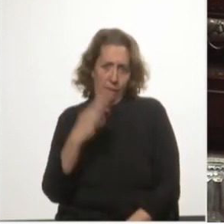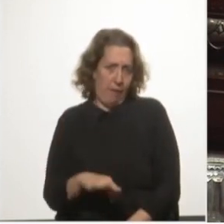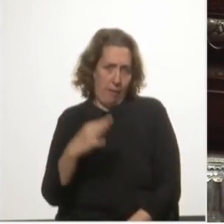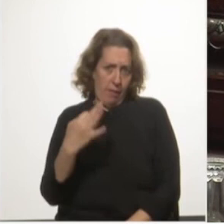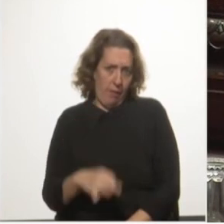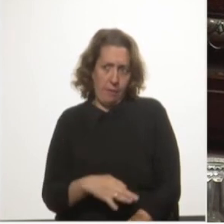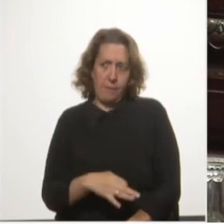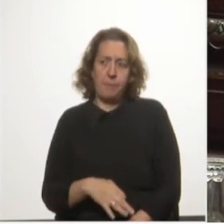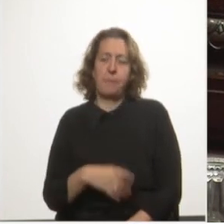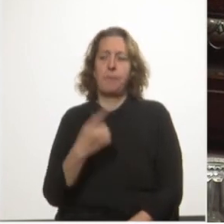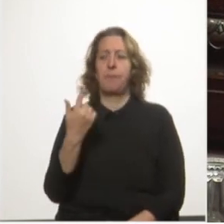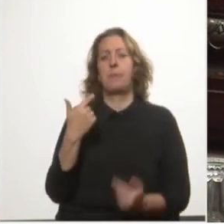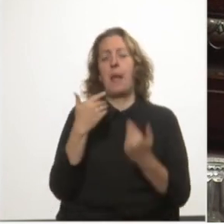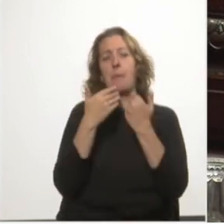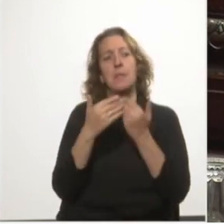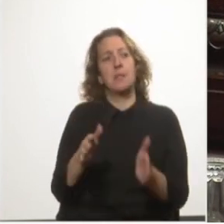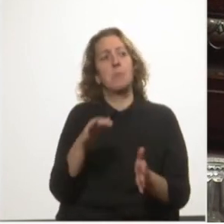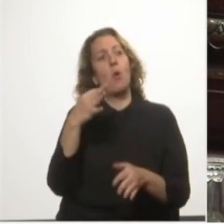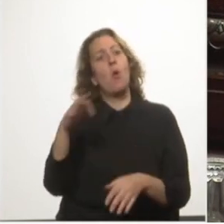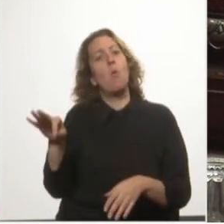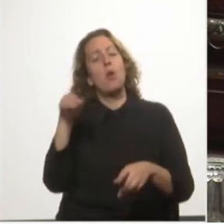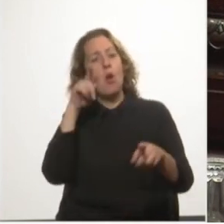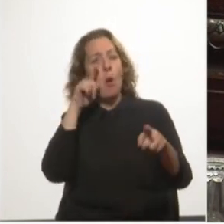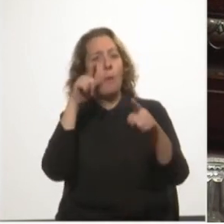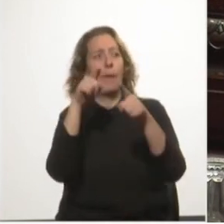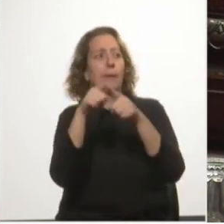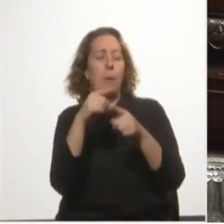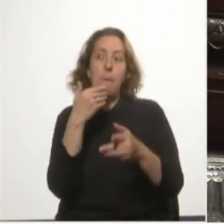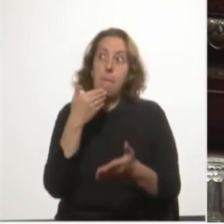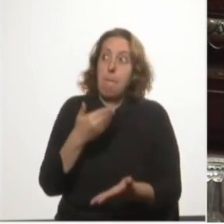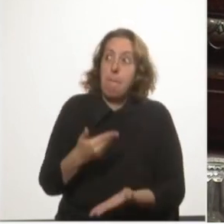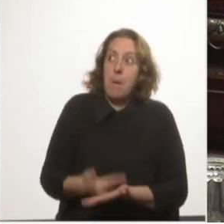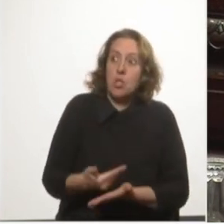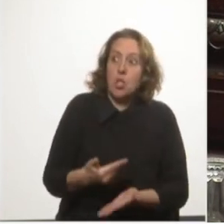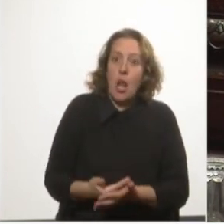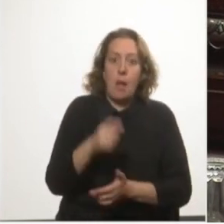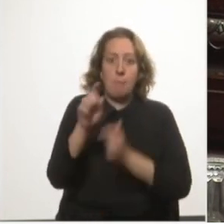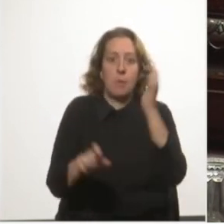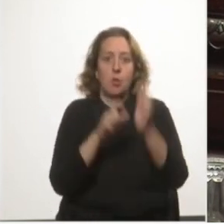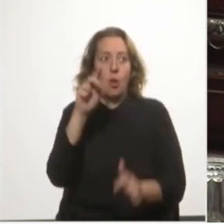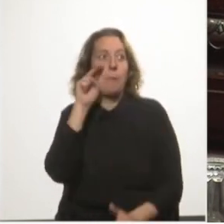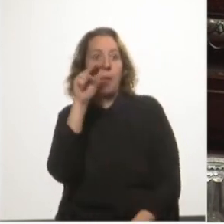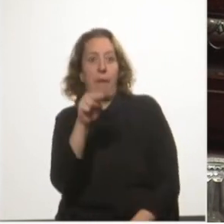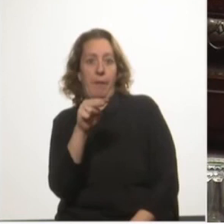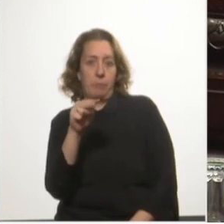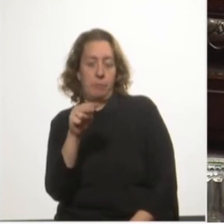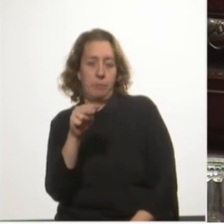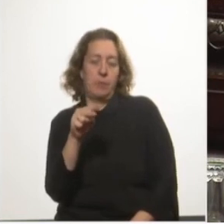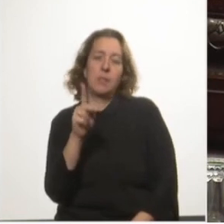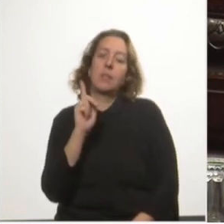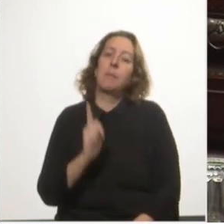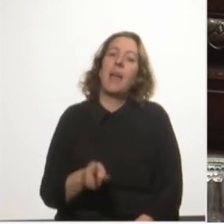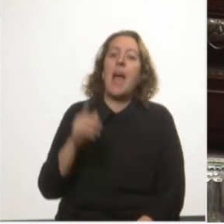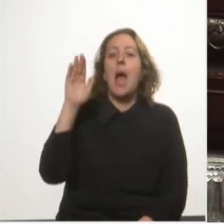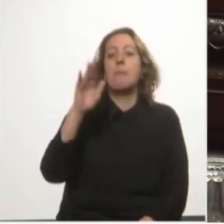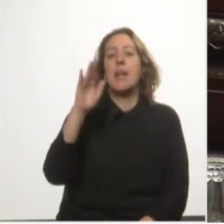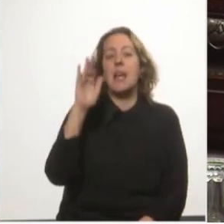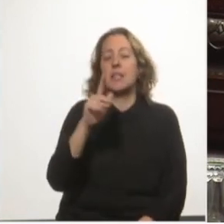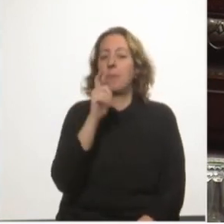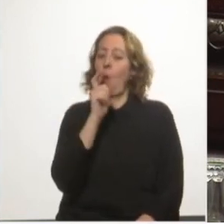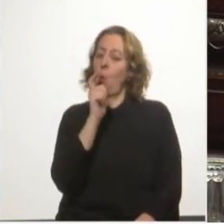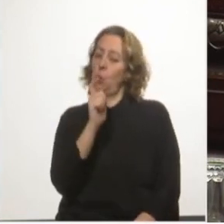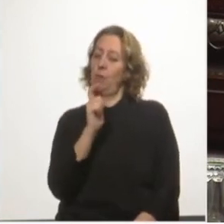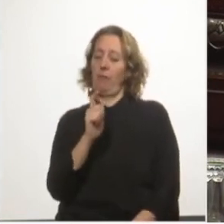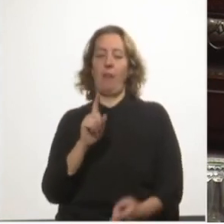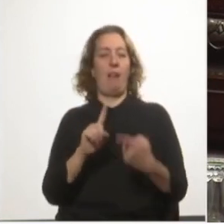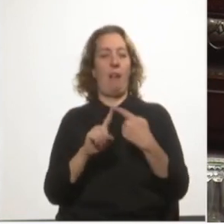un principio pareció tener como único objetivo impresionar a la audiencia y operar como una amenaza para justificar un acuerdo